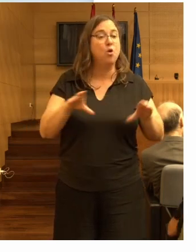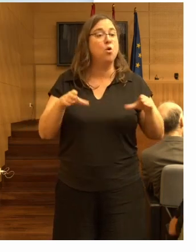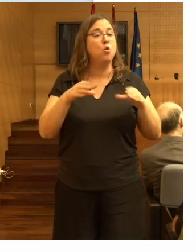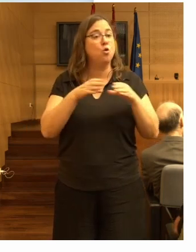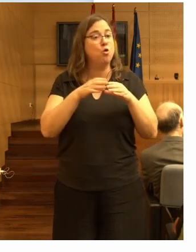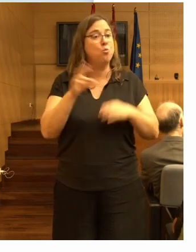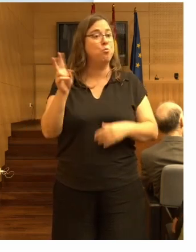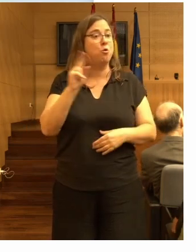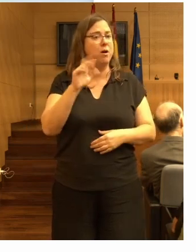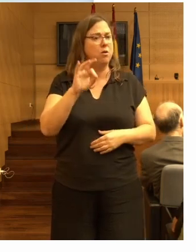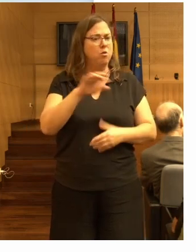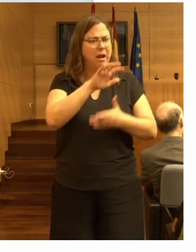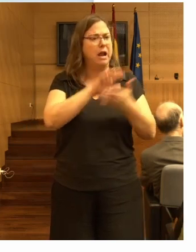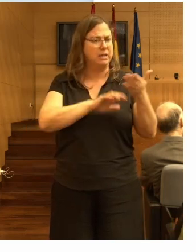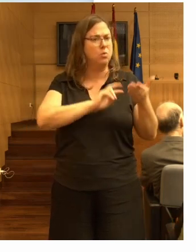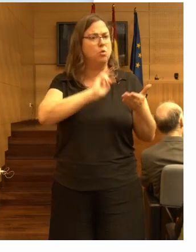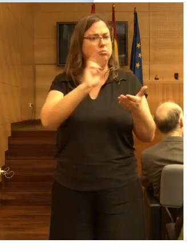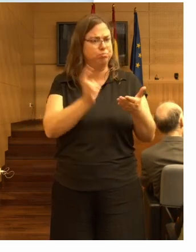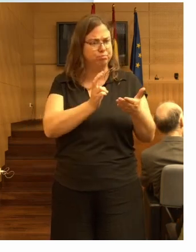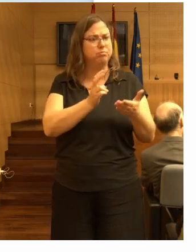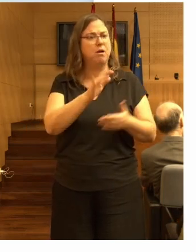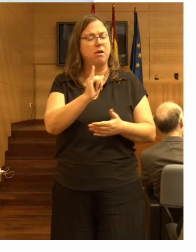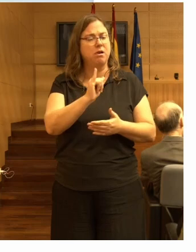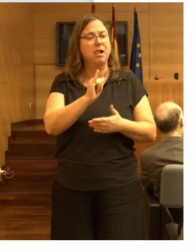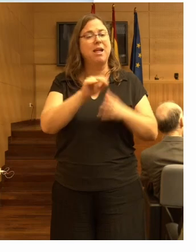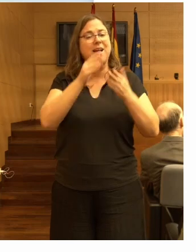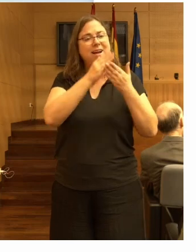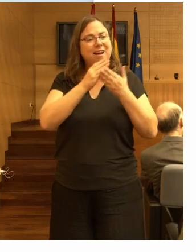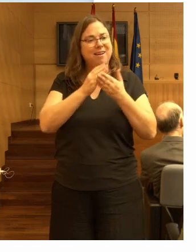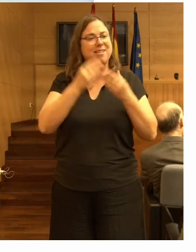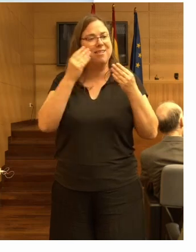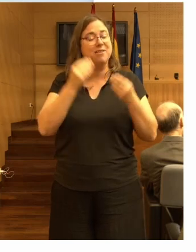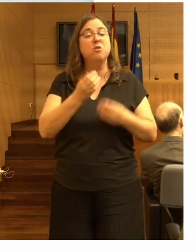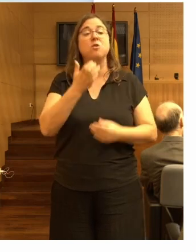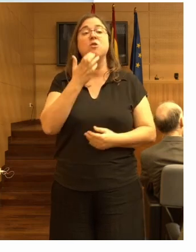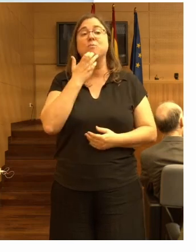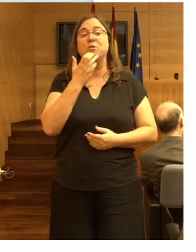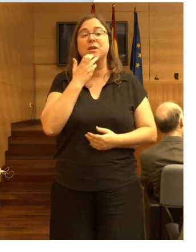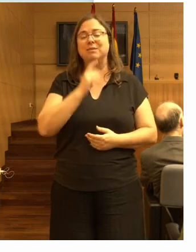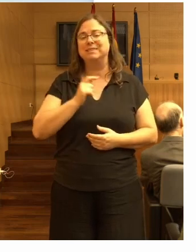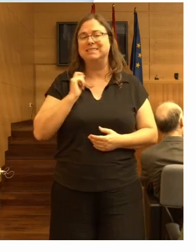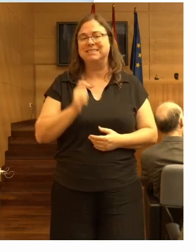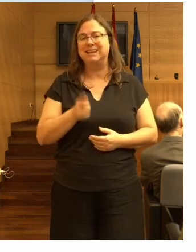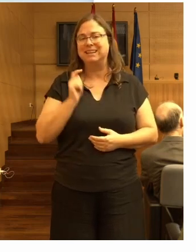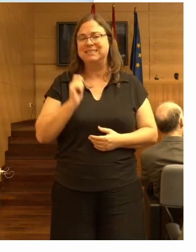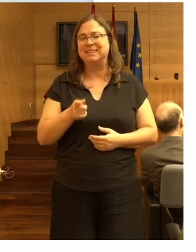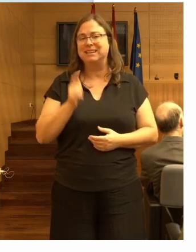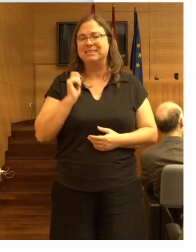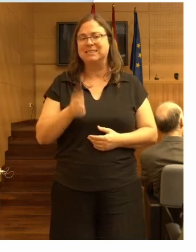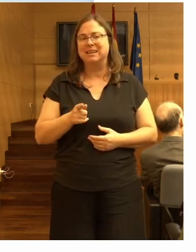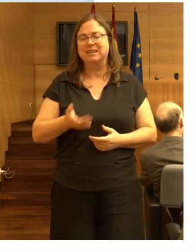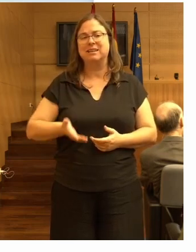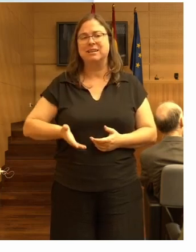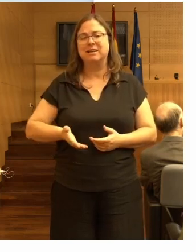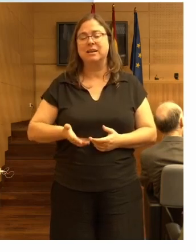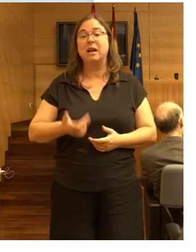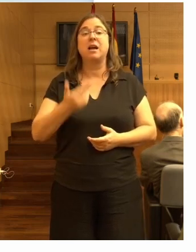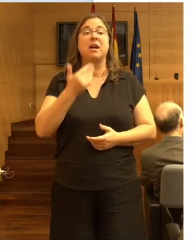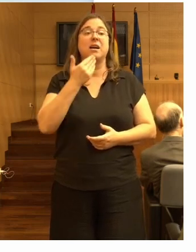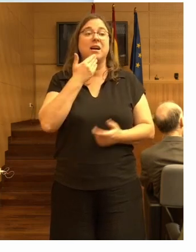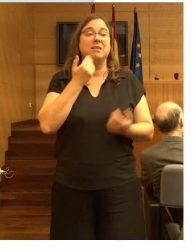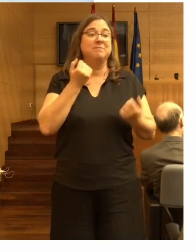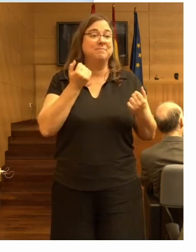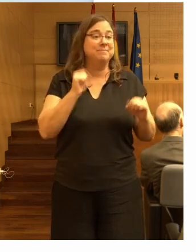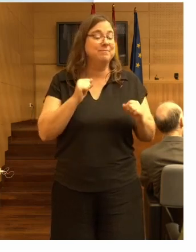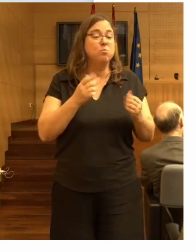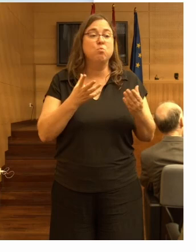ha publicado varios artículos y, por ejemplo, la frecuencia de citación, aún así, no